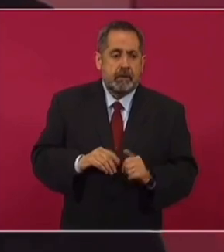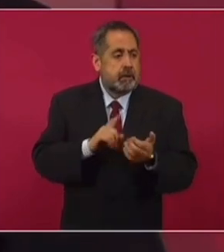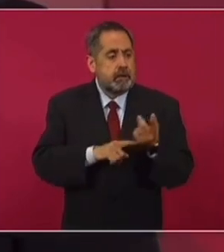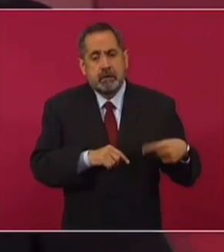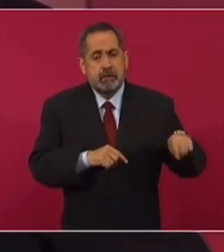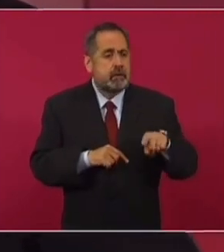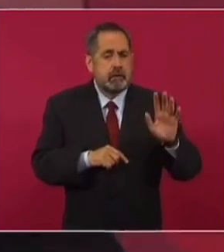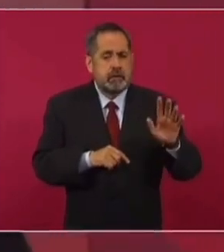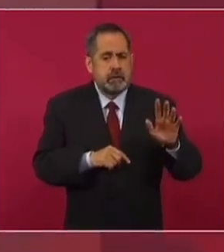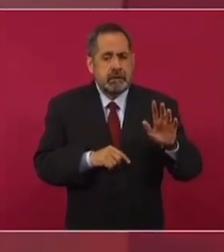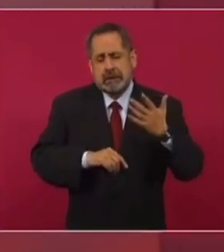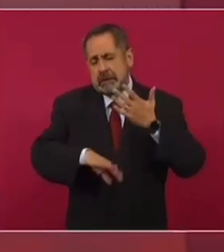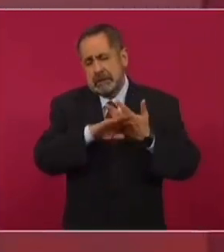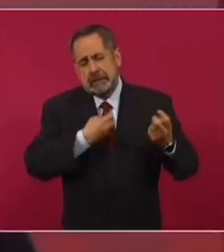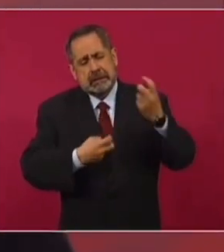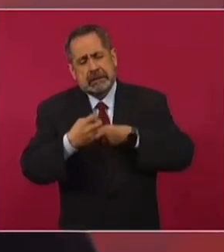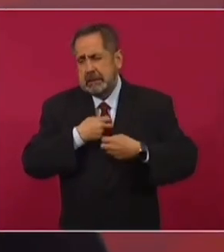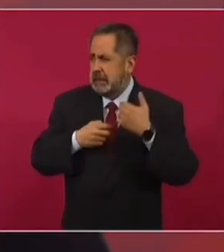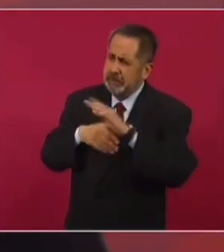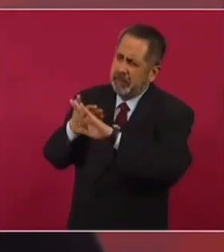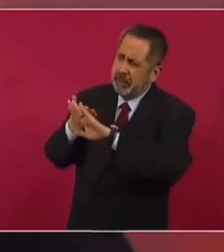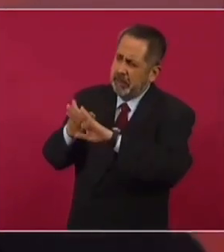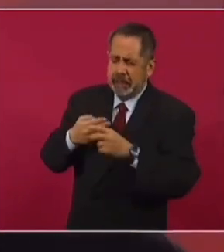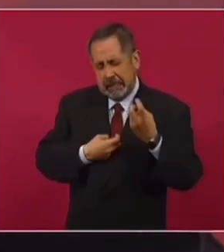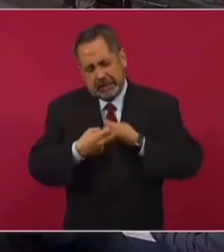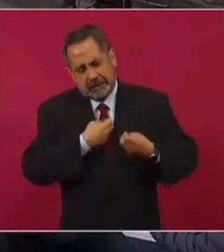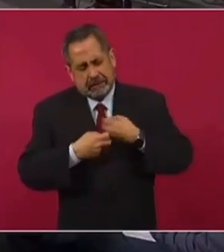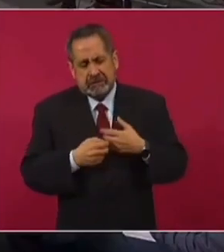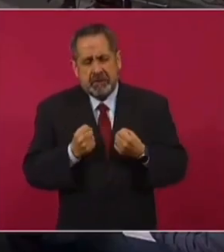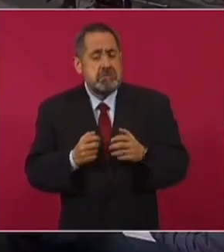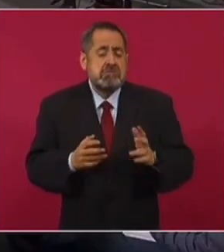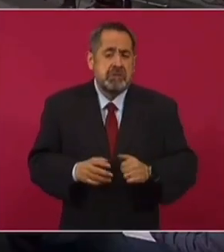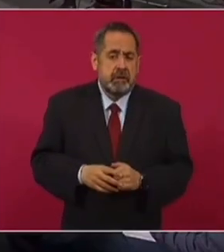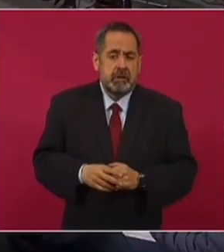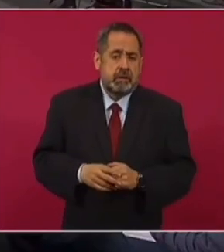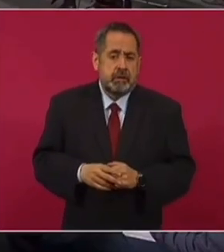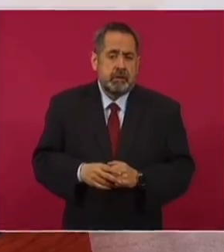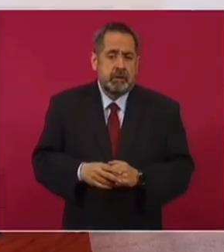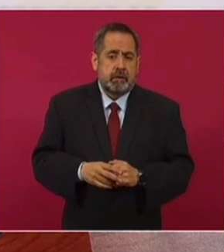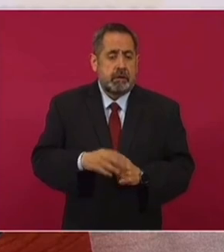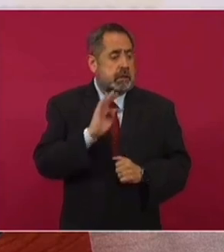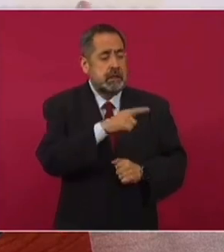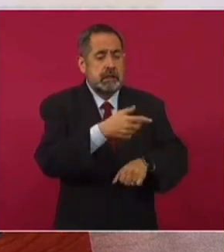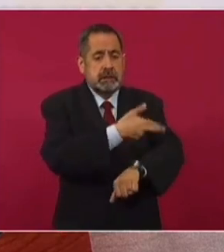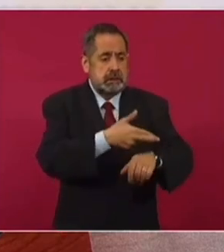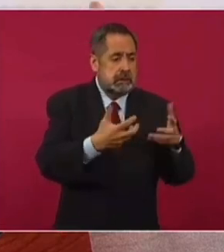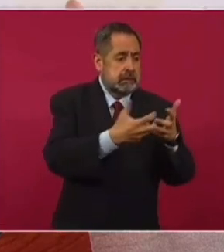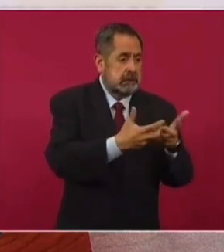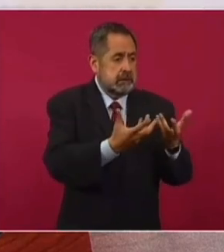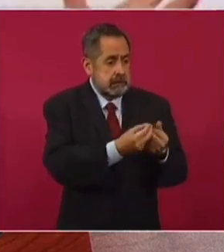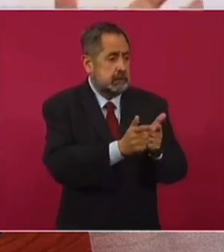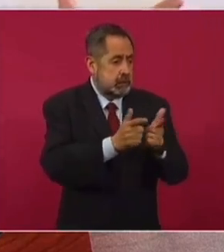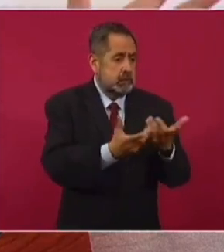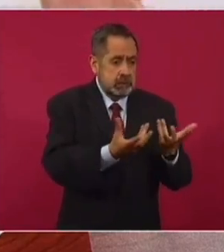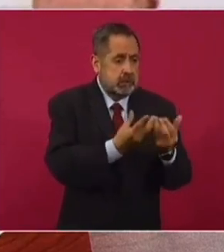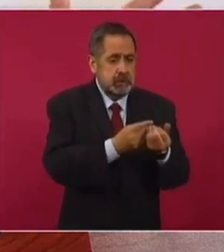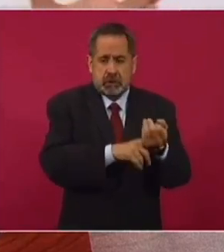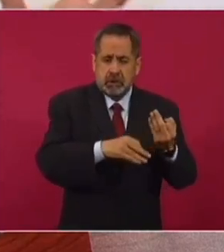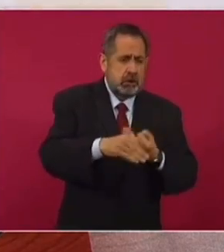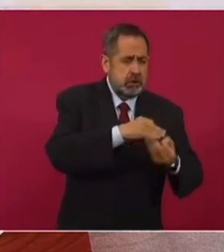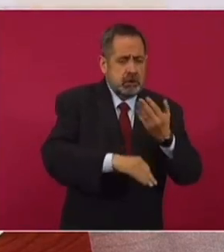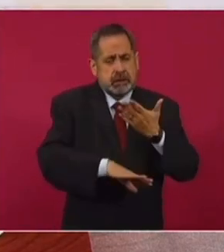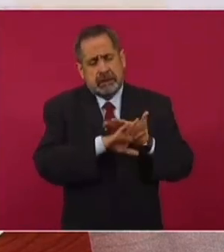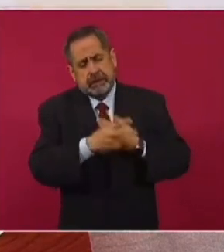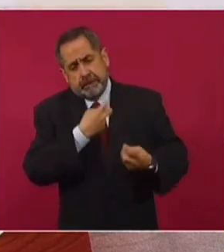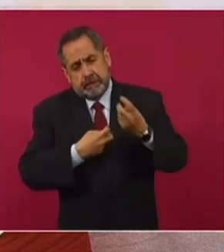lanzarse con las campañas más fuertes y armonizarse, agruparse entre todos